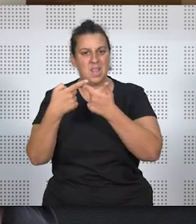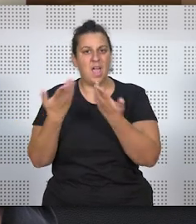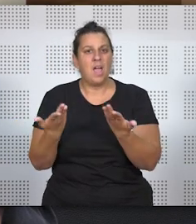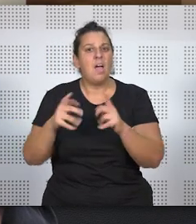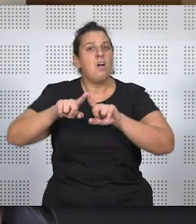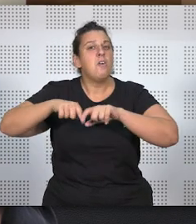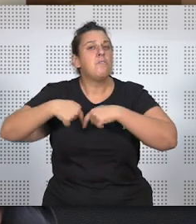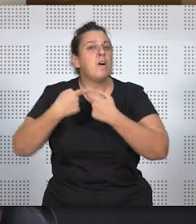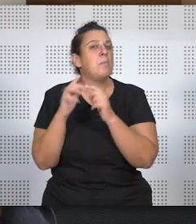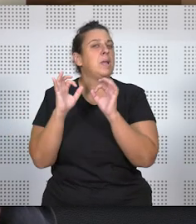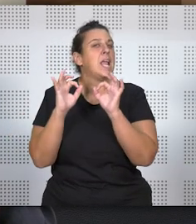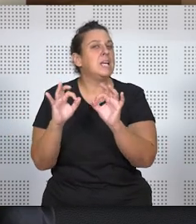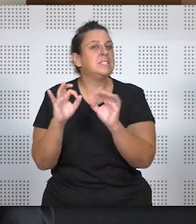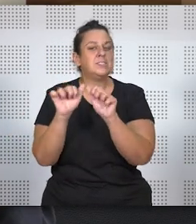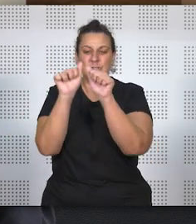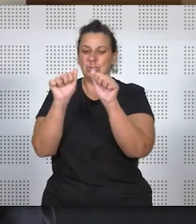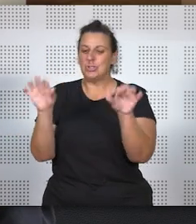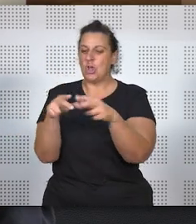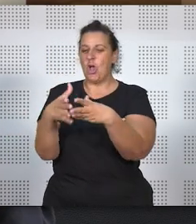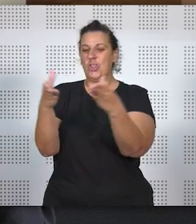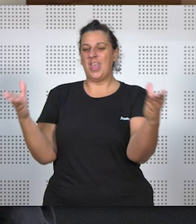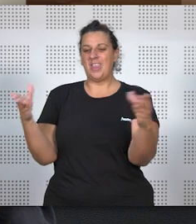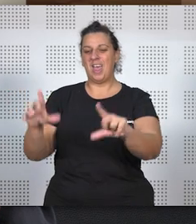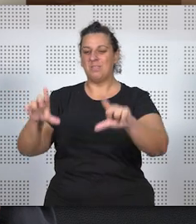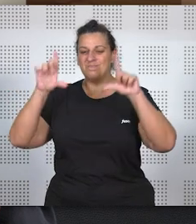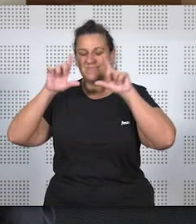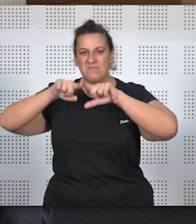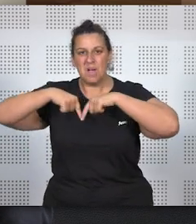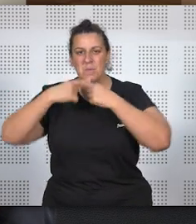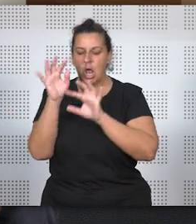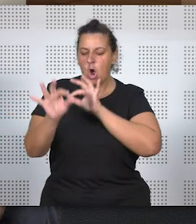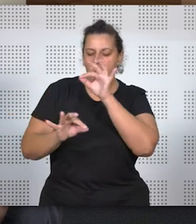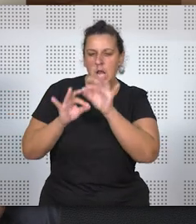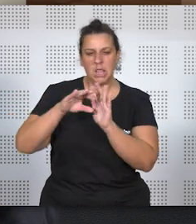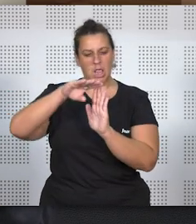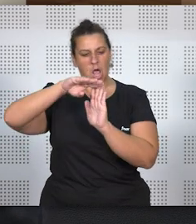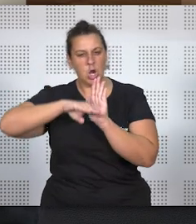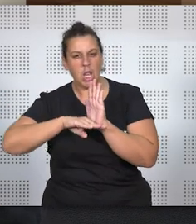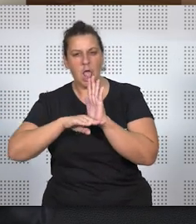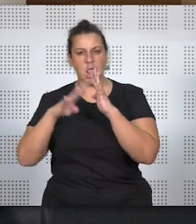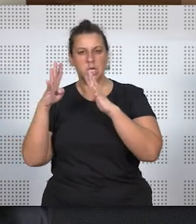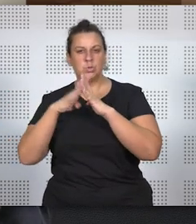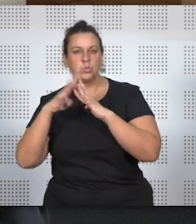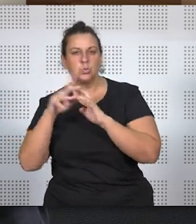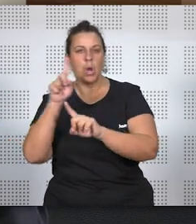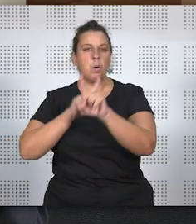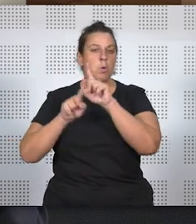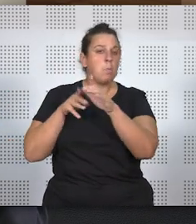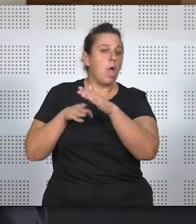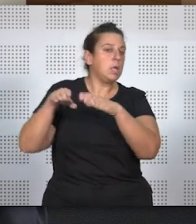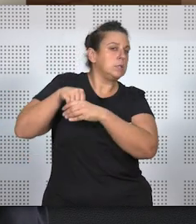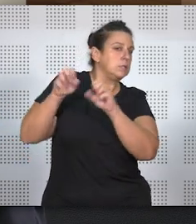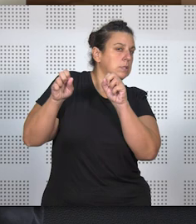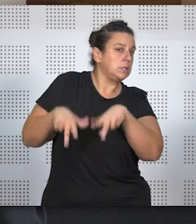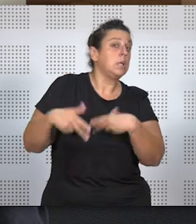que la familia, como es la célula de la sociedad, pues tiene que estar bien organizada, tiene que estar bien ordenada, no tiene que haber problemas